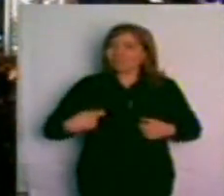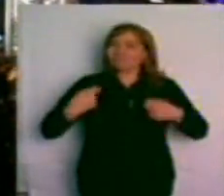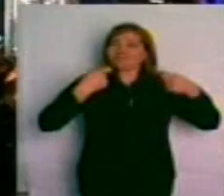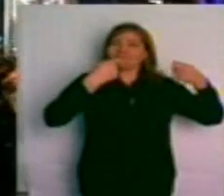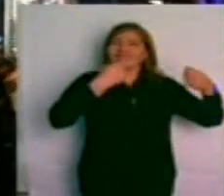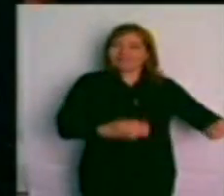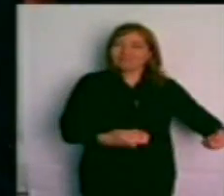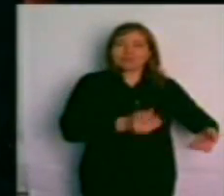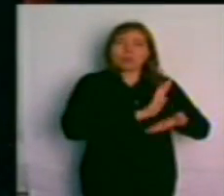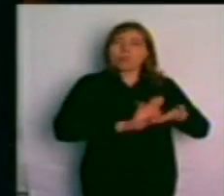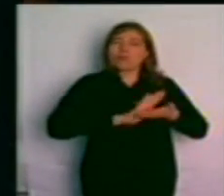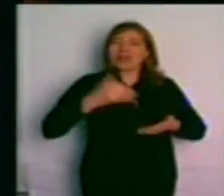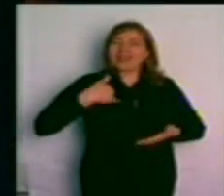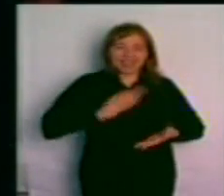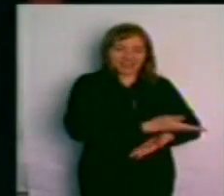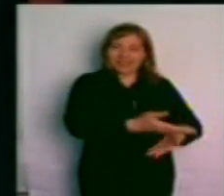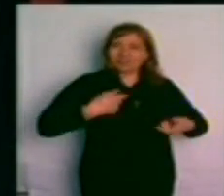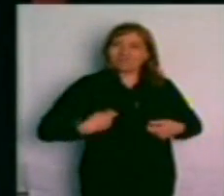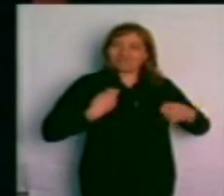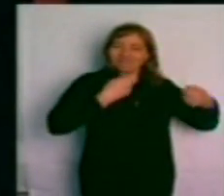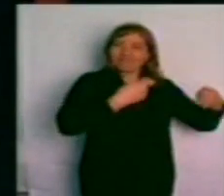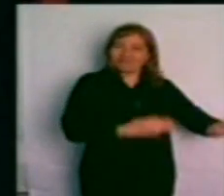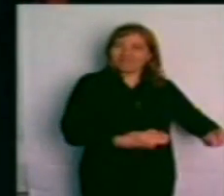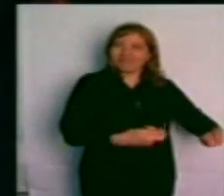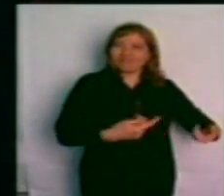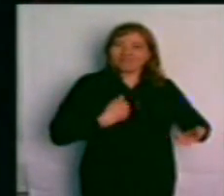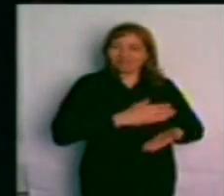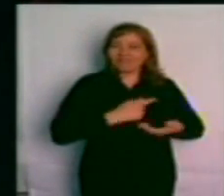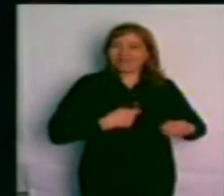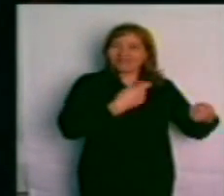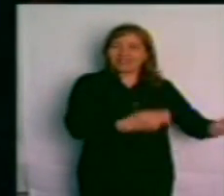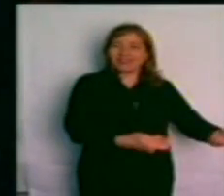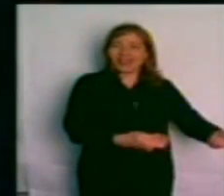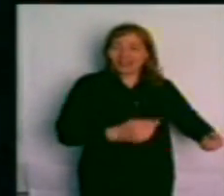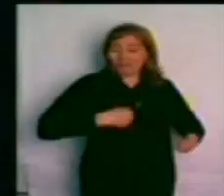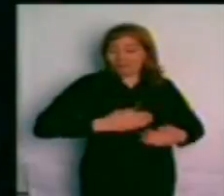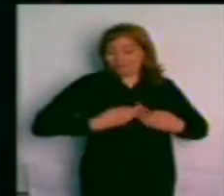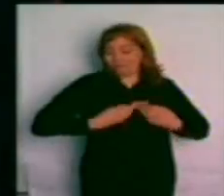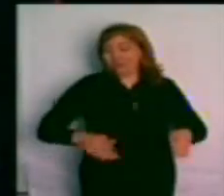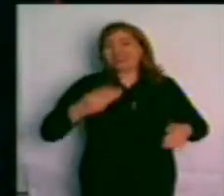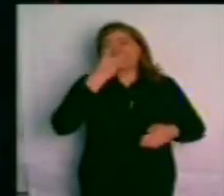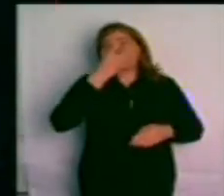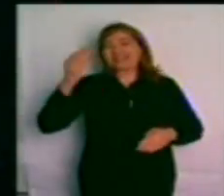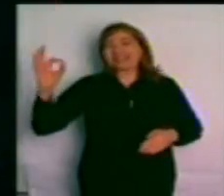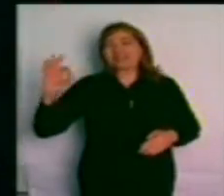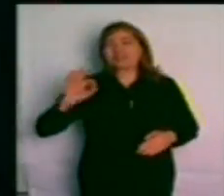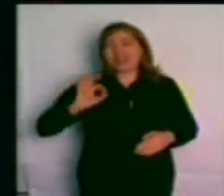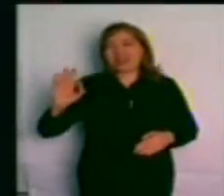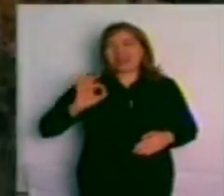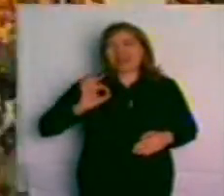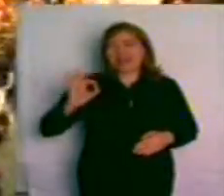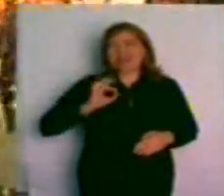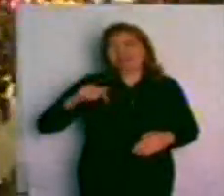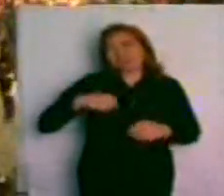legado a todos los argentinos al empezar el tercer siglo de nuestra historia.